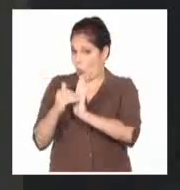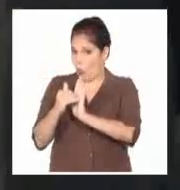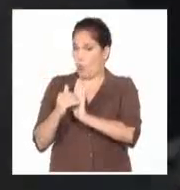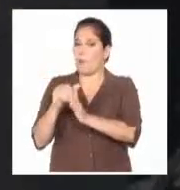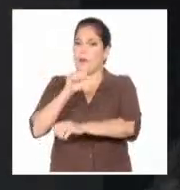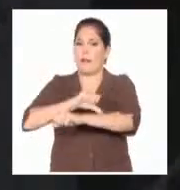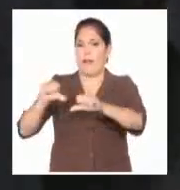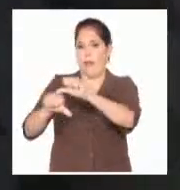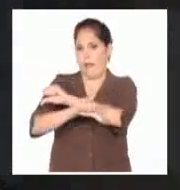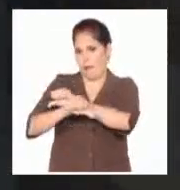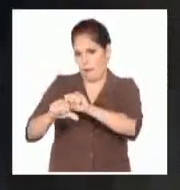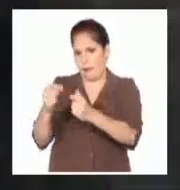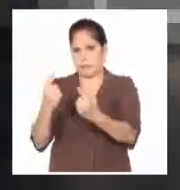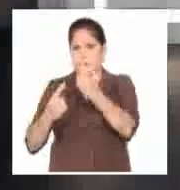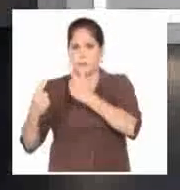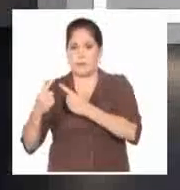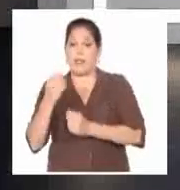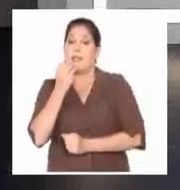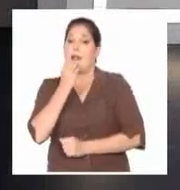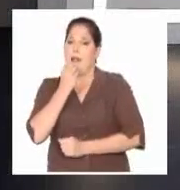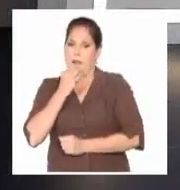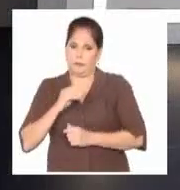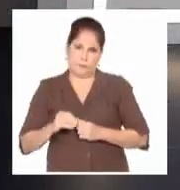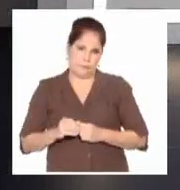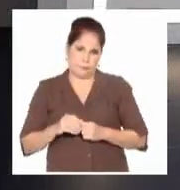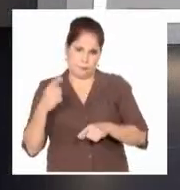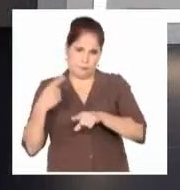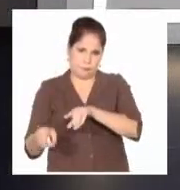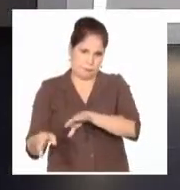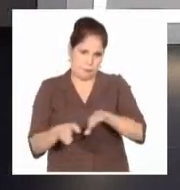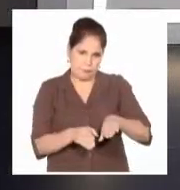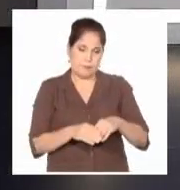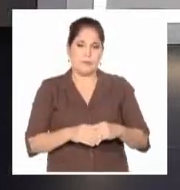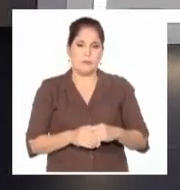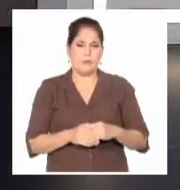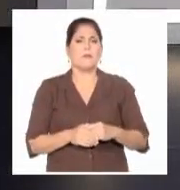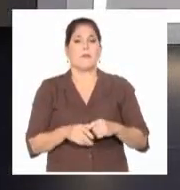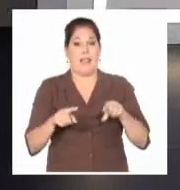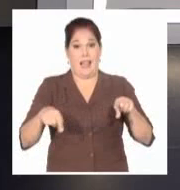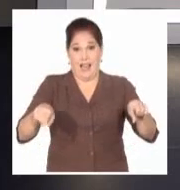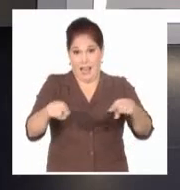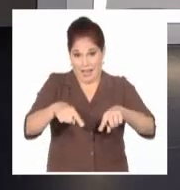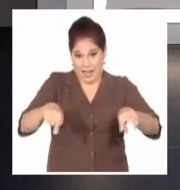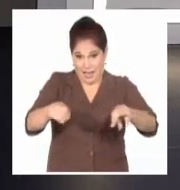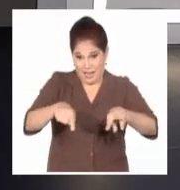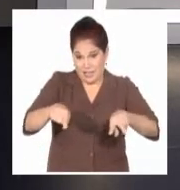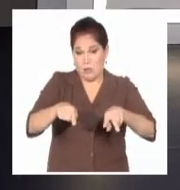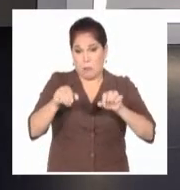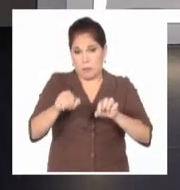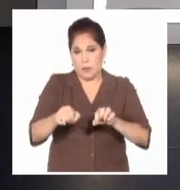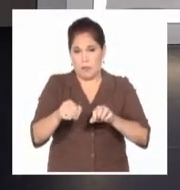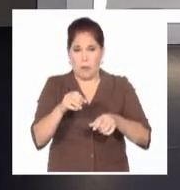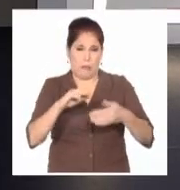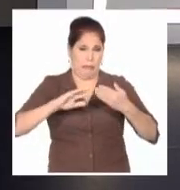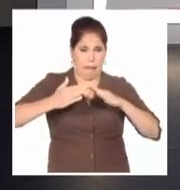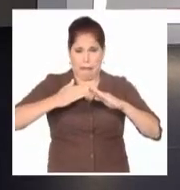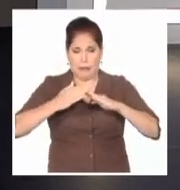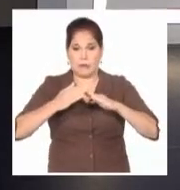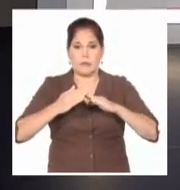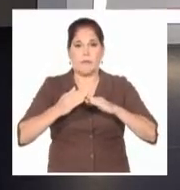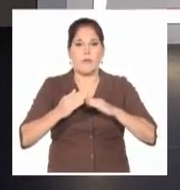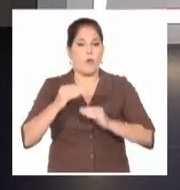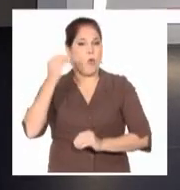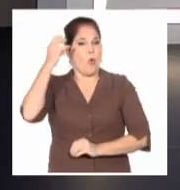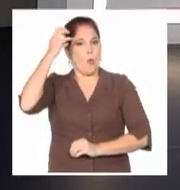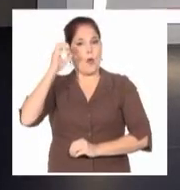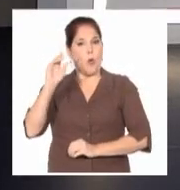sido lesionadas. Por cierto, como parte de los efectos extraterritoriales de este conflicto, el gobierno de Bolivia anunció